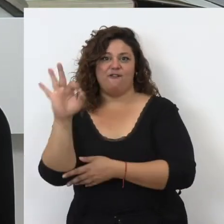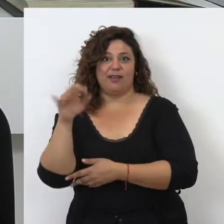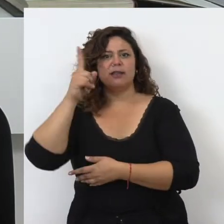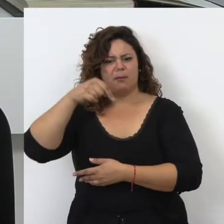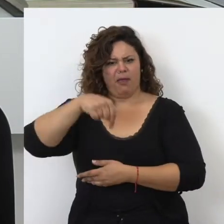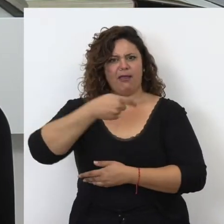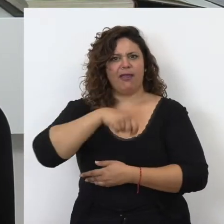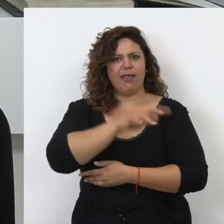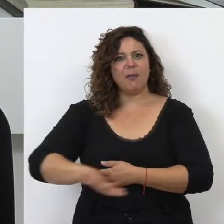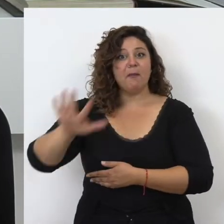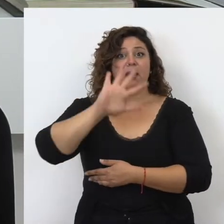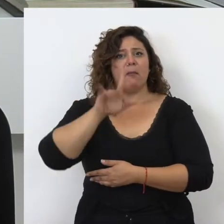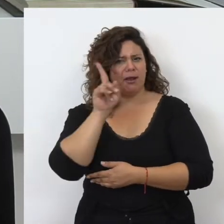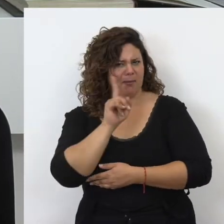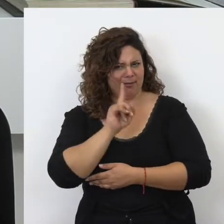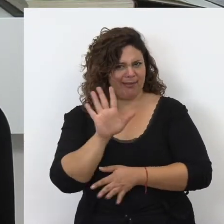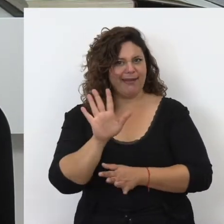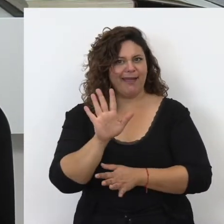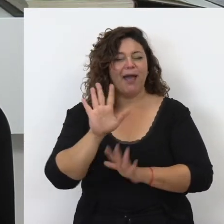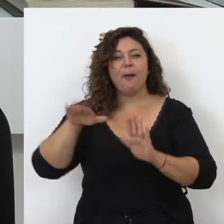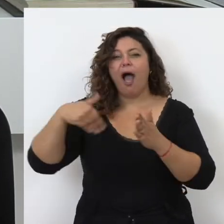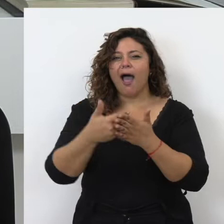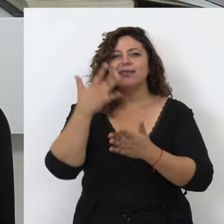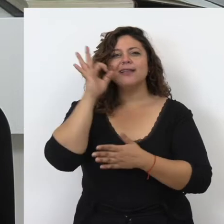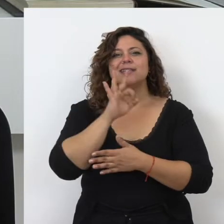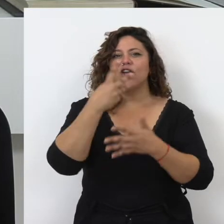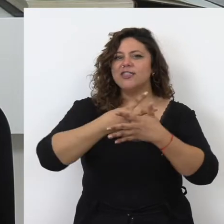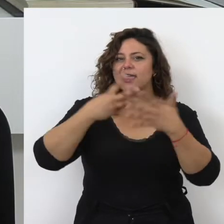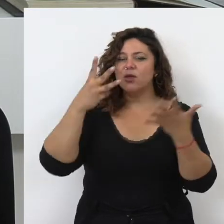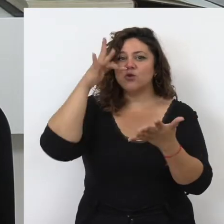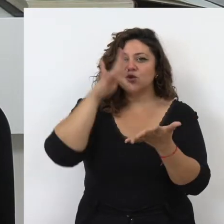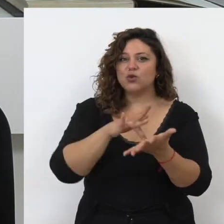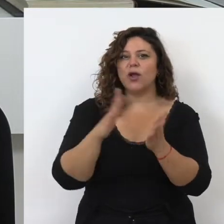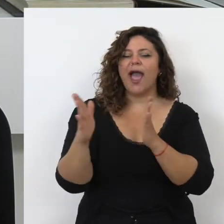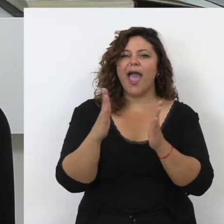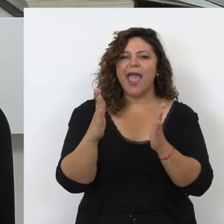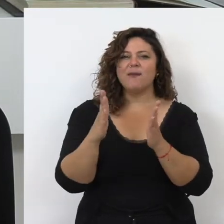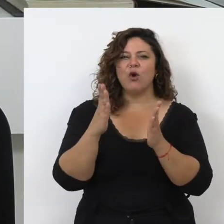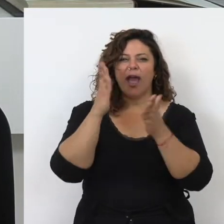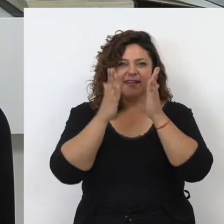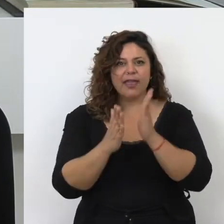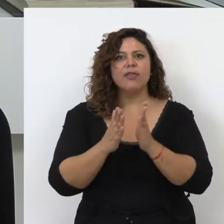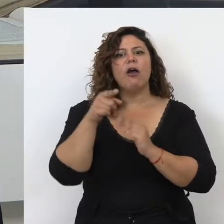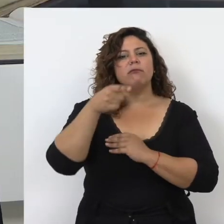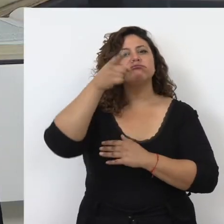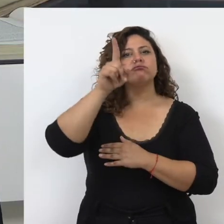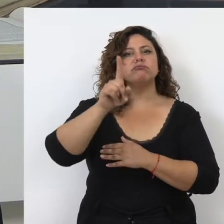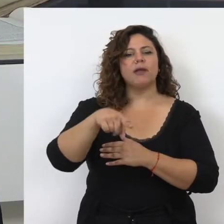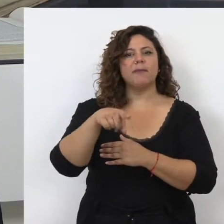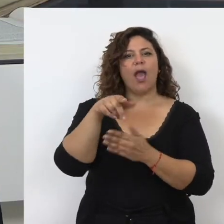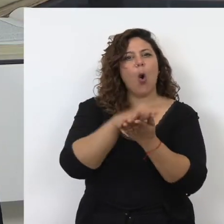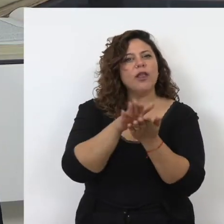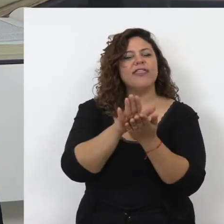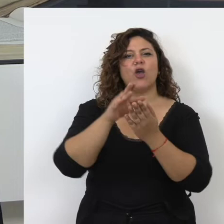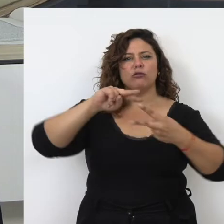aquí en España, parece mentira, pero hasta el siglo XVIII, en plena época de la administración, pues se llevó